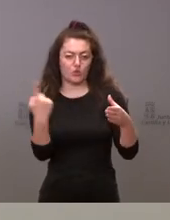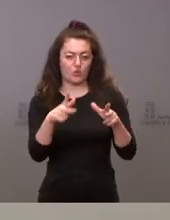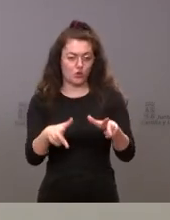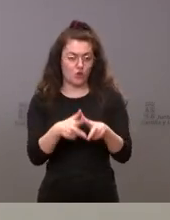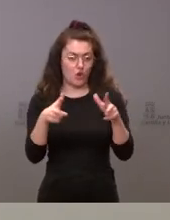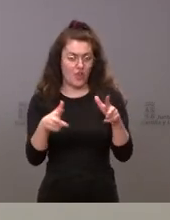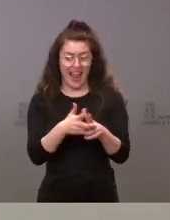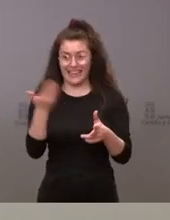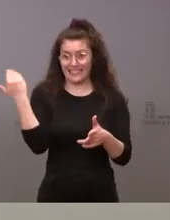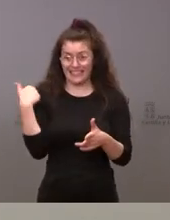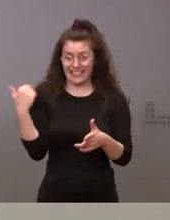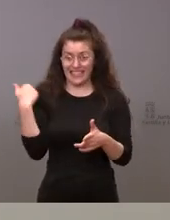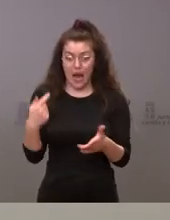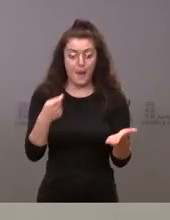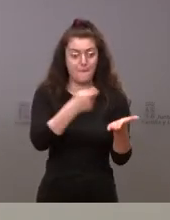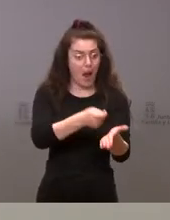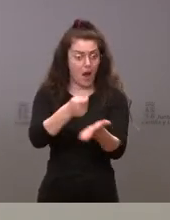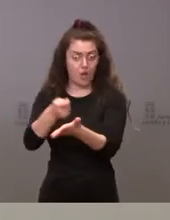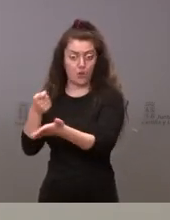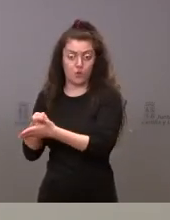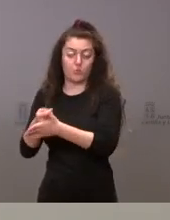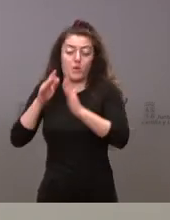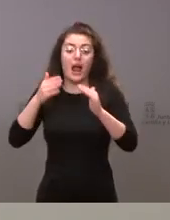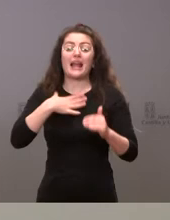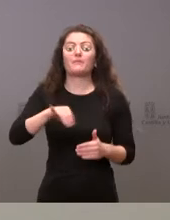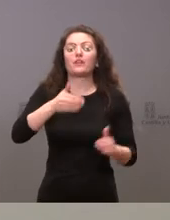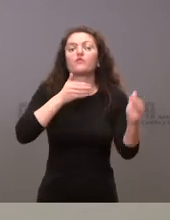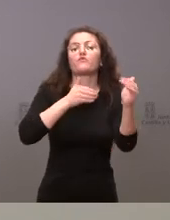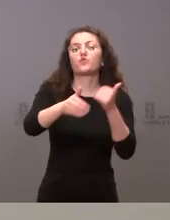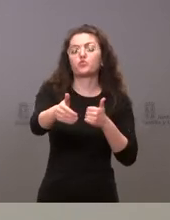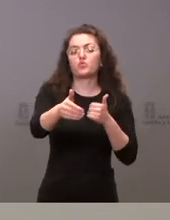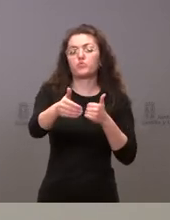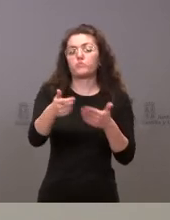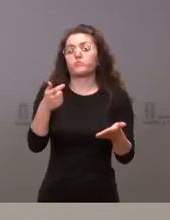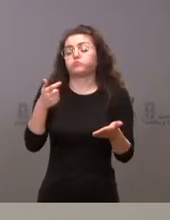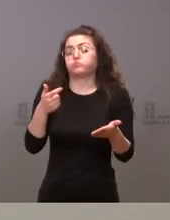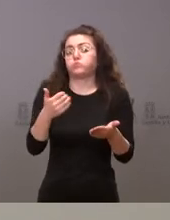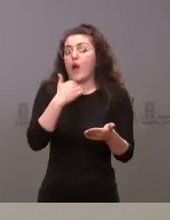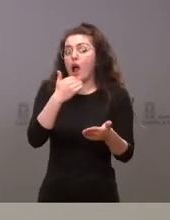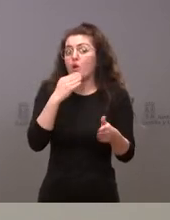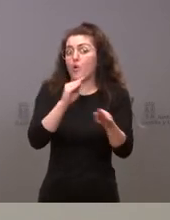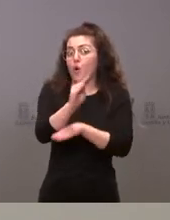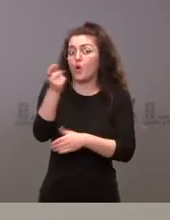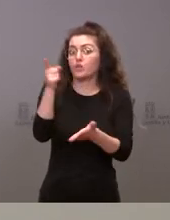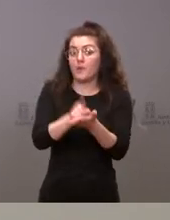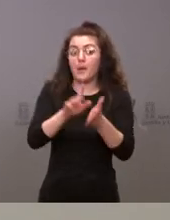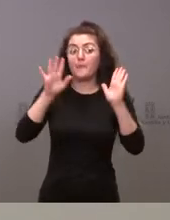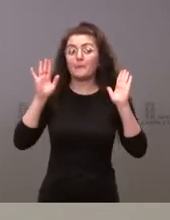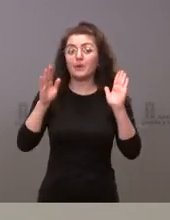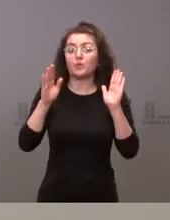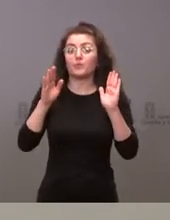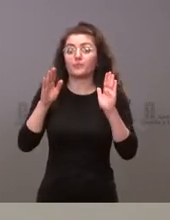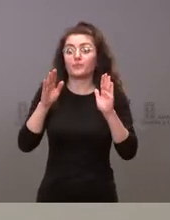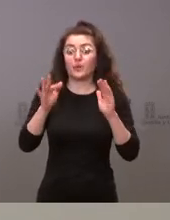futuro sea necesario implementar nuevas cifras pero tampoco al día de hoy conocemos cuáles van a ser estas medidas a las que se ha comprometido el gobierno